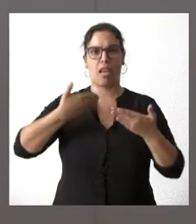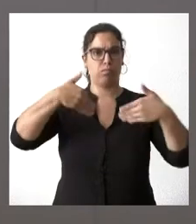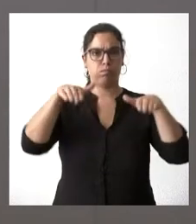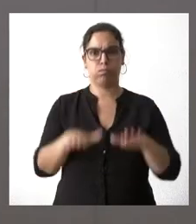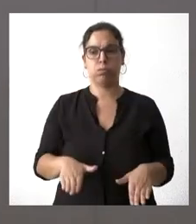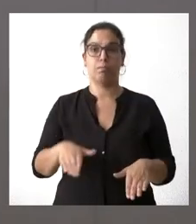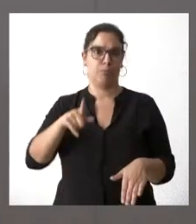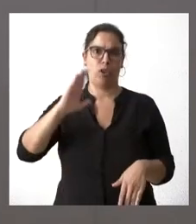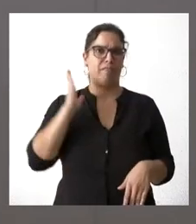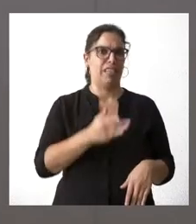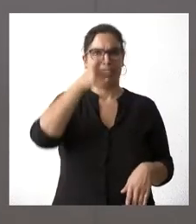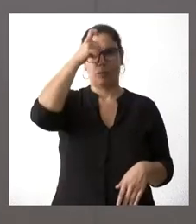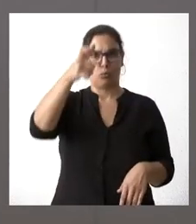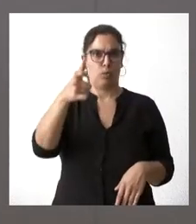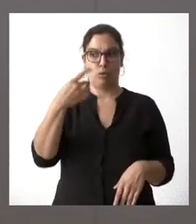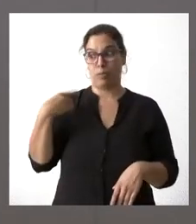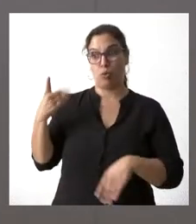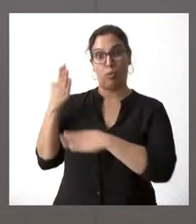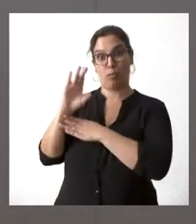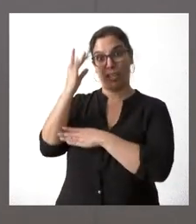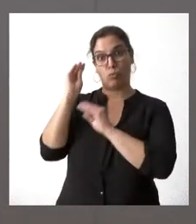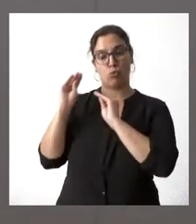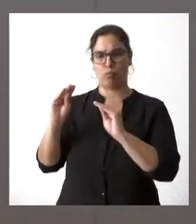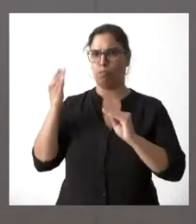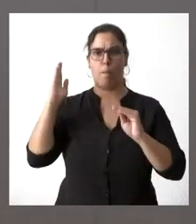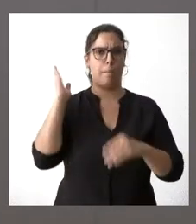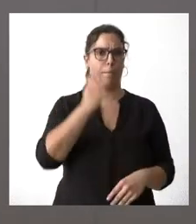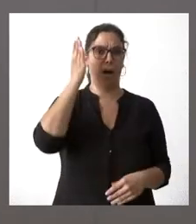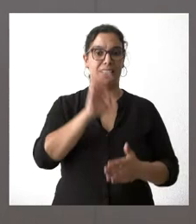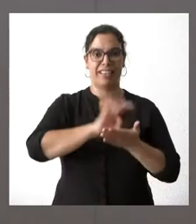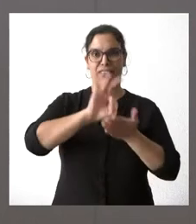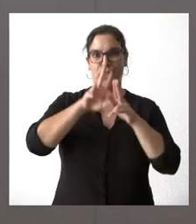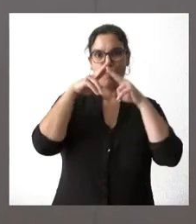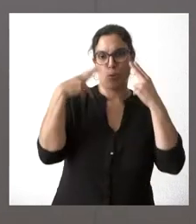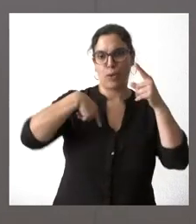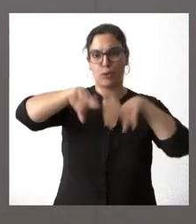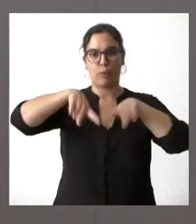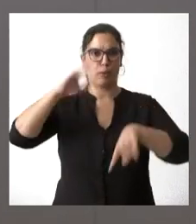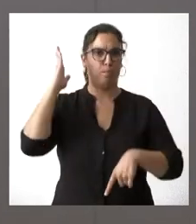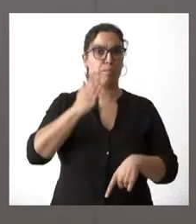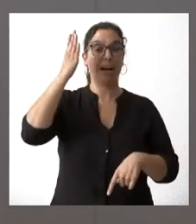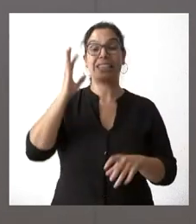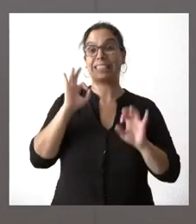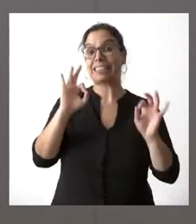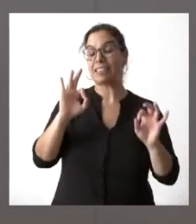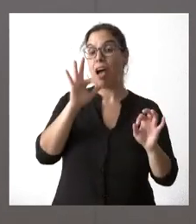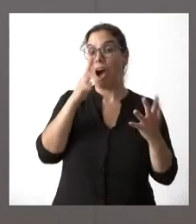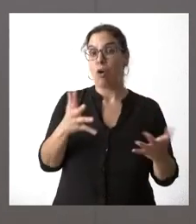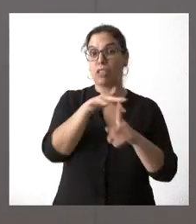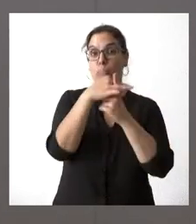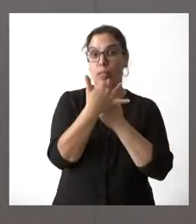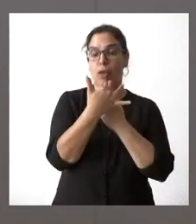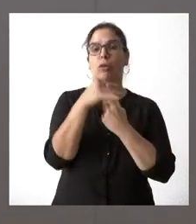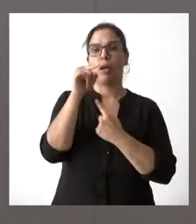para el mundo rural, para los servicios públicos y, en este caso, los servicios del transporte, y, especialmente, en este momento, en estas circunstancias, donde